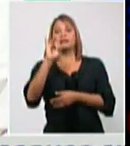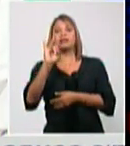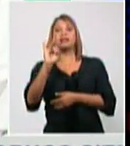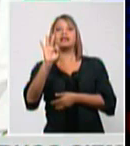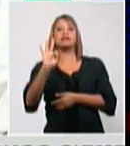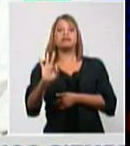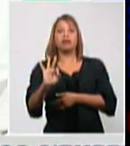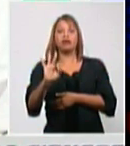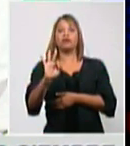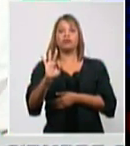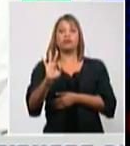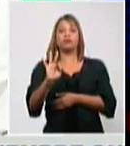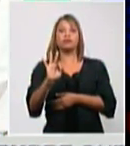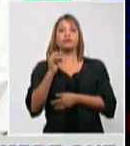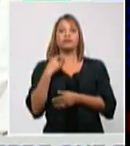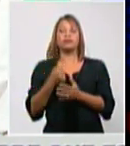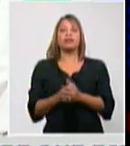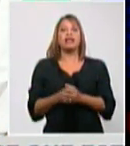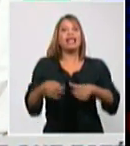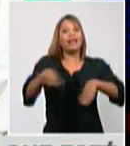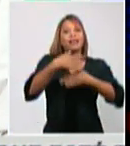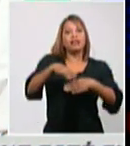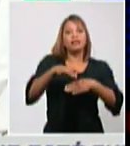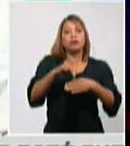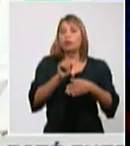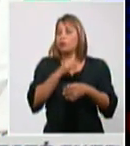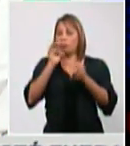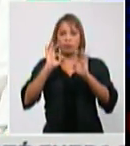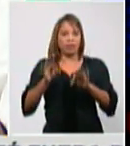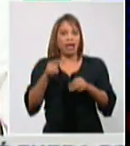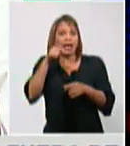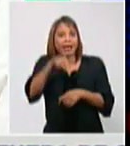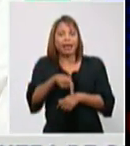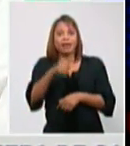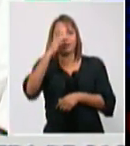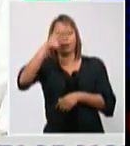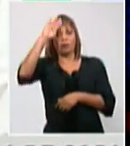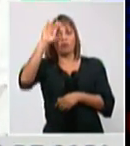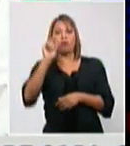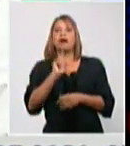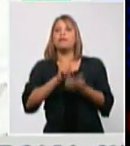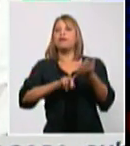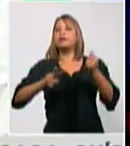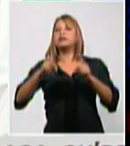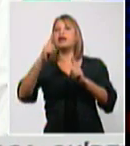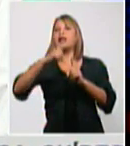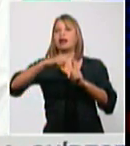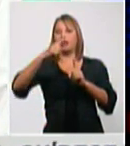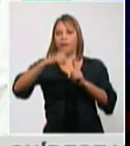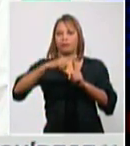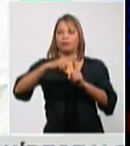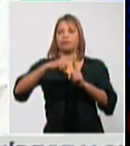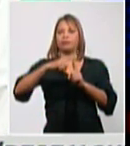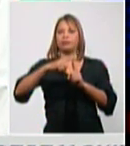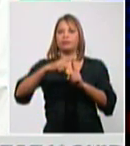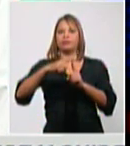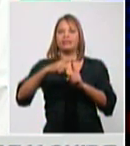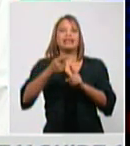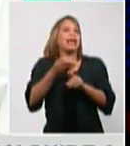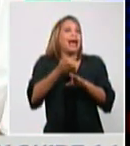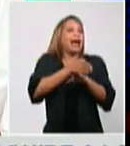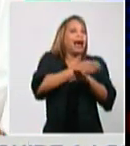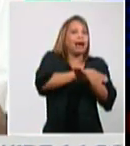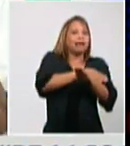cuya dirección transitoria es en las Tunas, que tiene como antecedentes un grupo de...